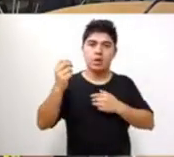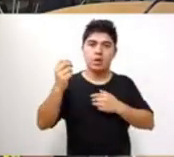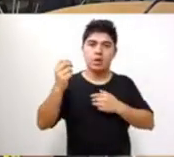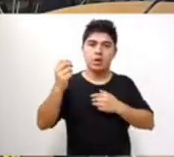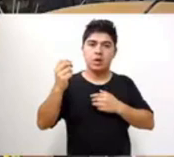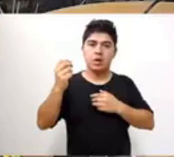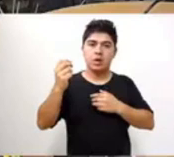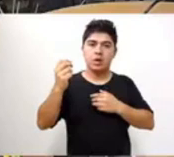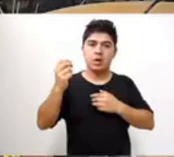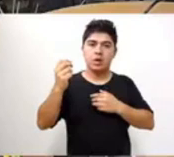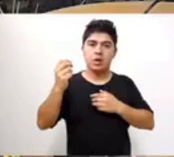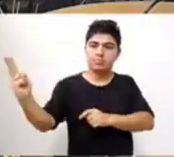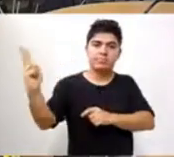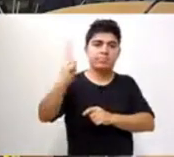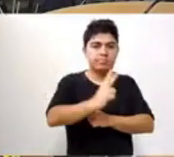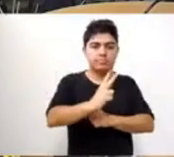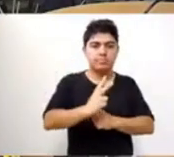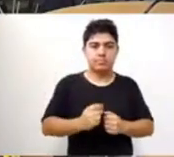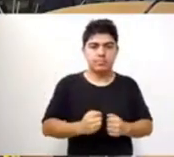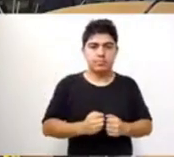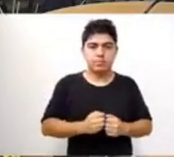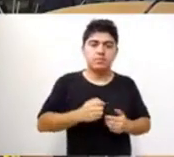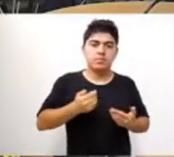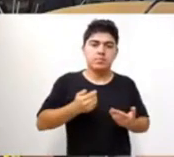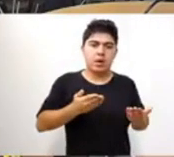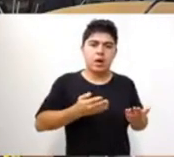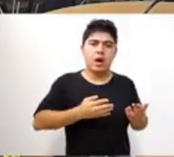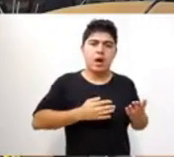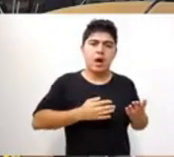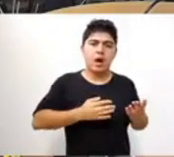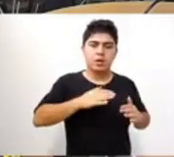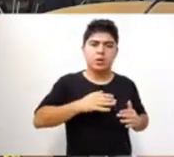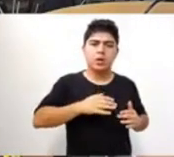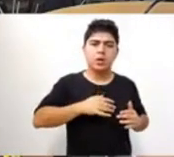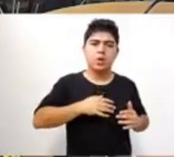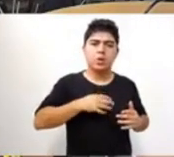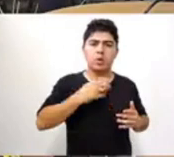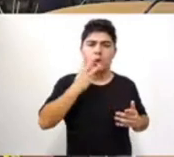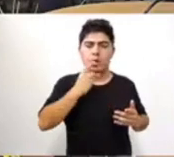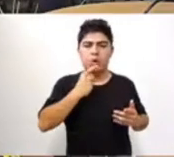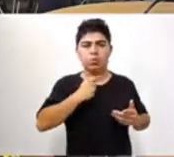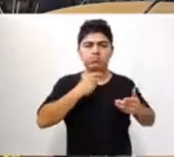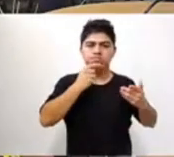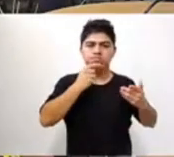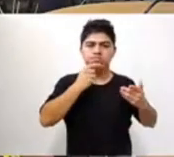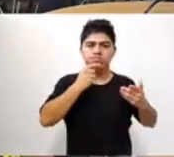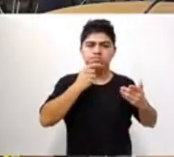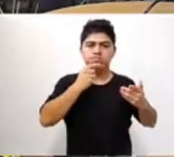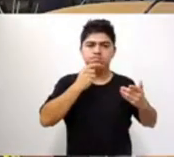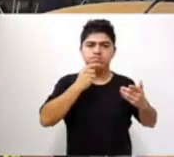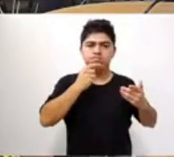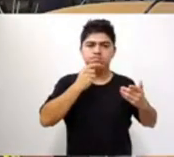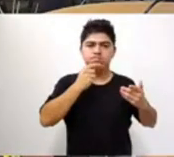En ese sentido, creo que cuando se quieren hacer las cosas, más allá de las diferencias políticas, se puede